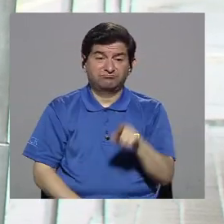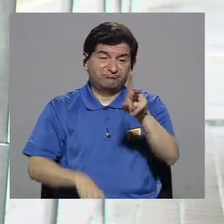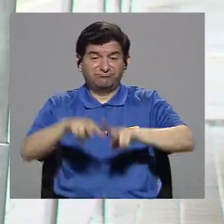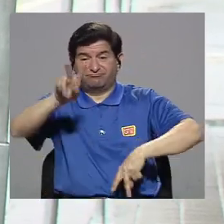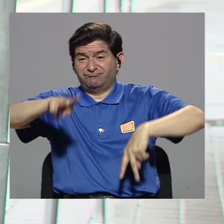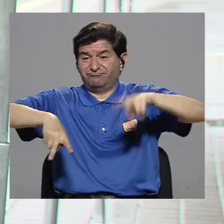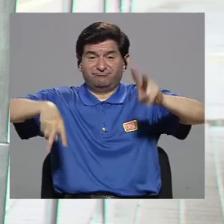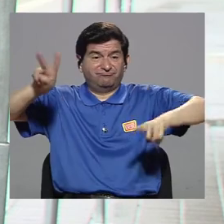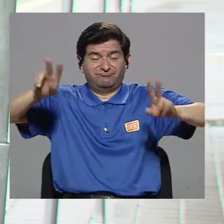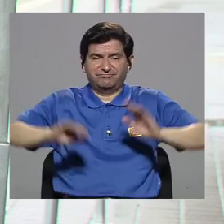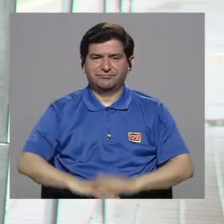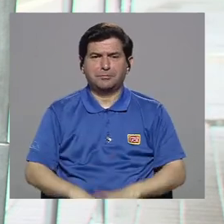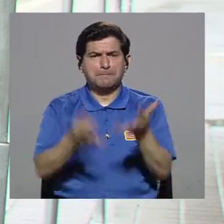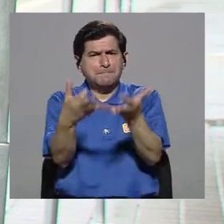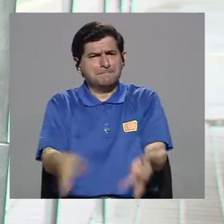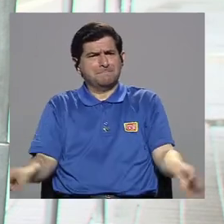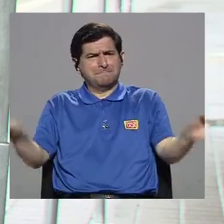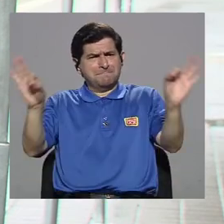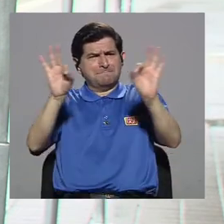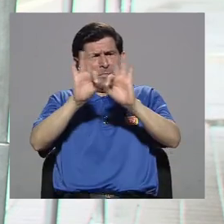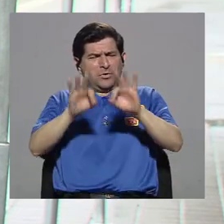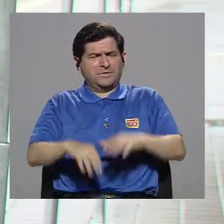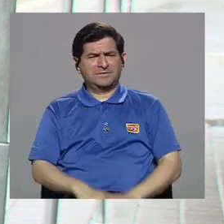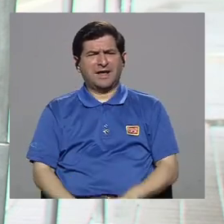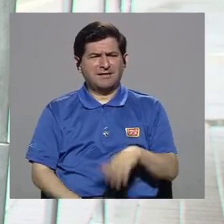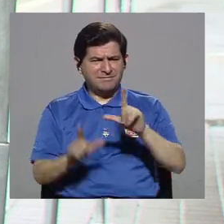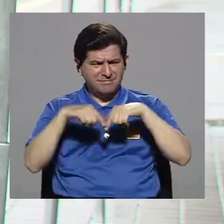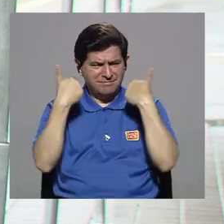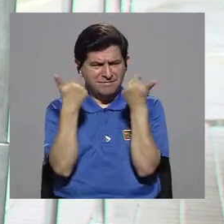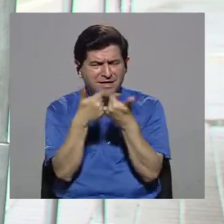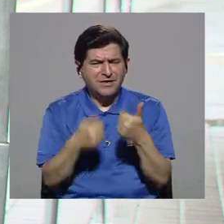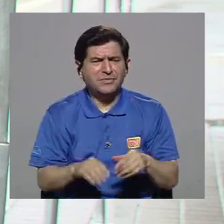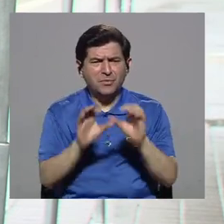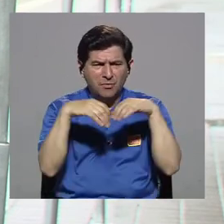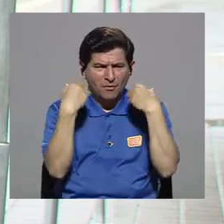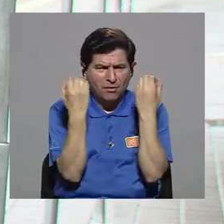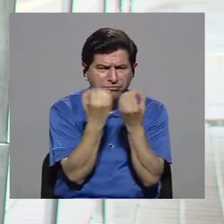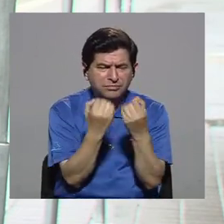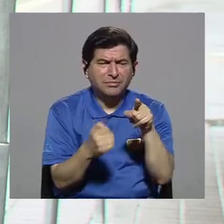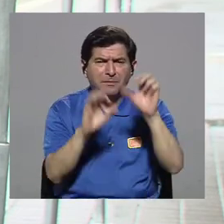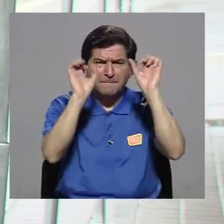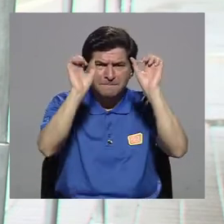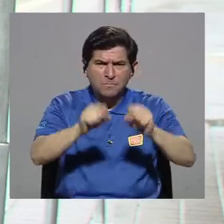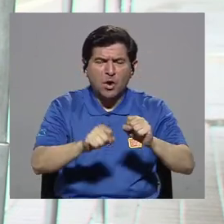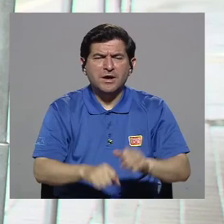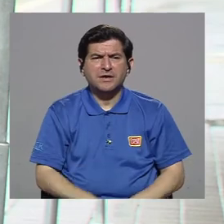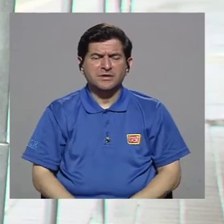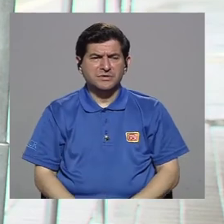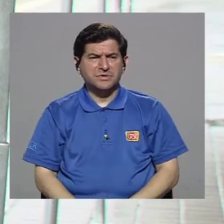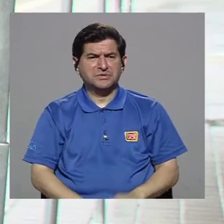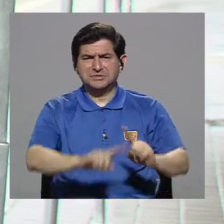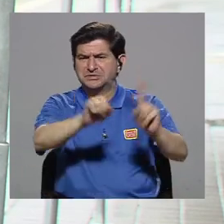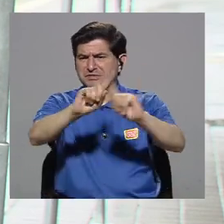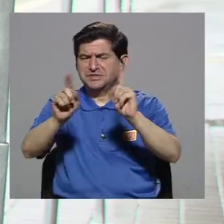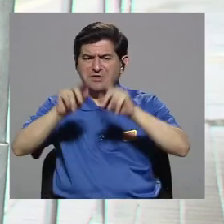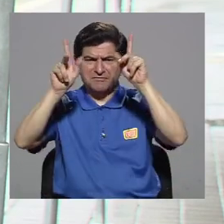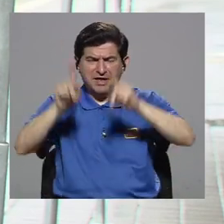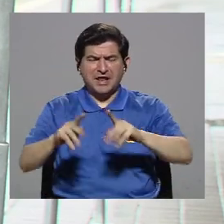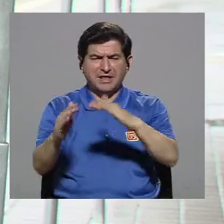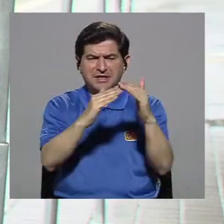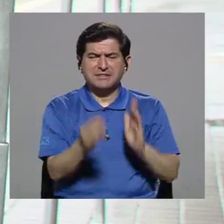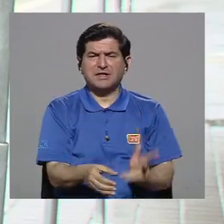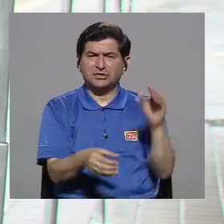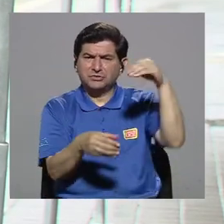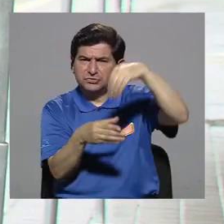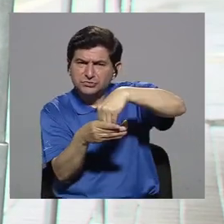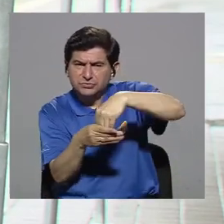lo clave de encontrar un grupo que sea organizado y que logre como involucrar a varias personas de su comunidad, o sea,